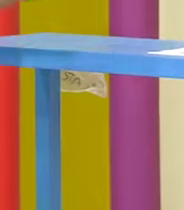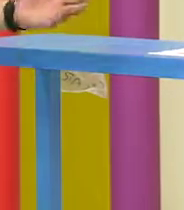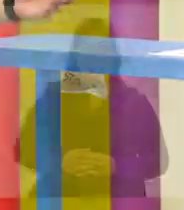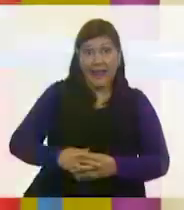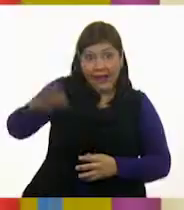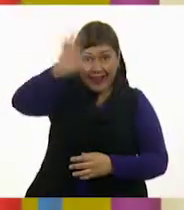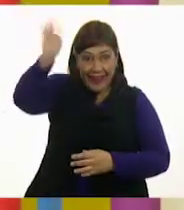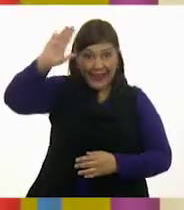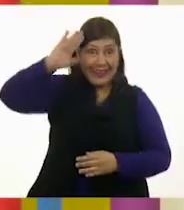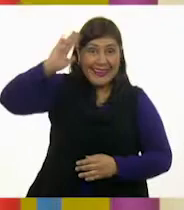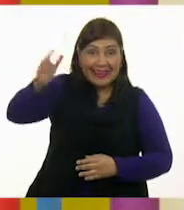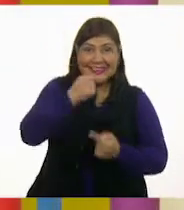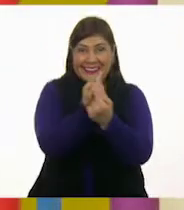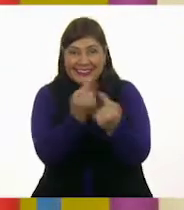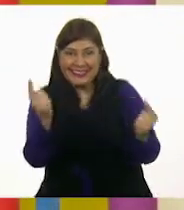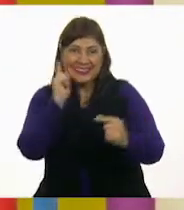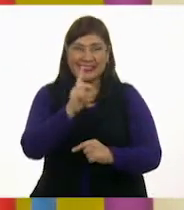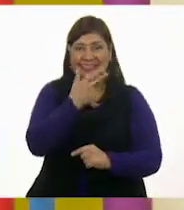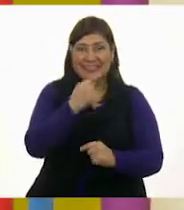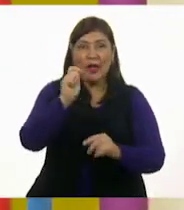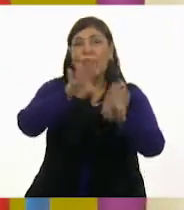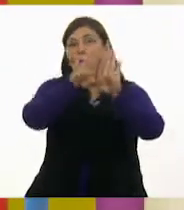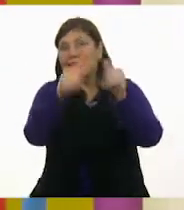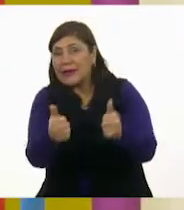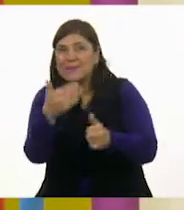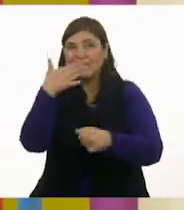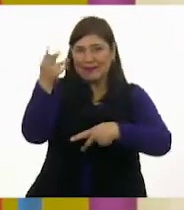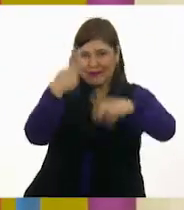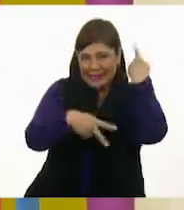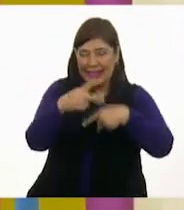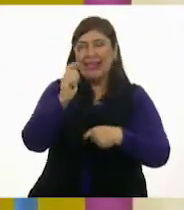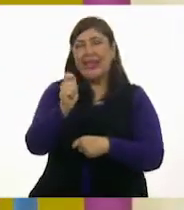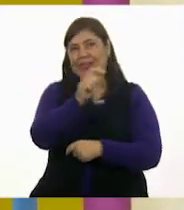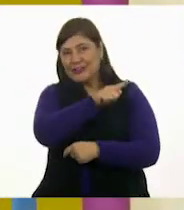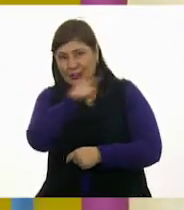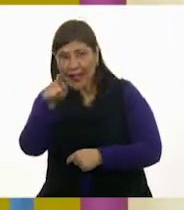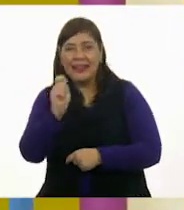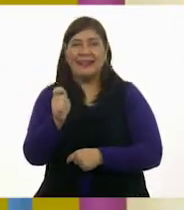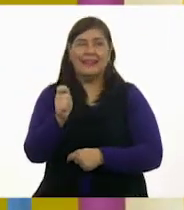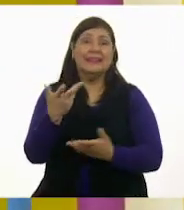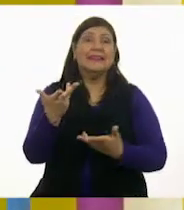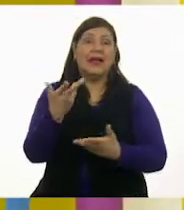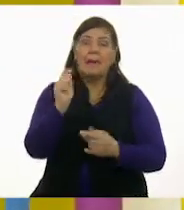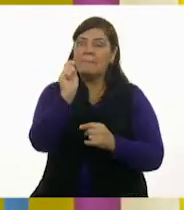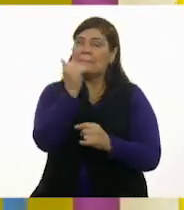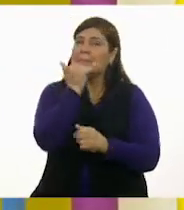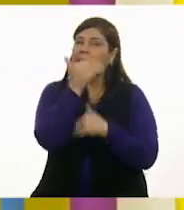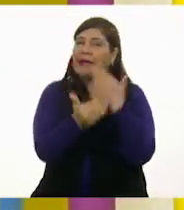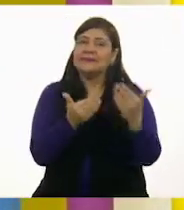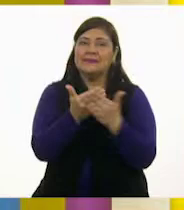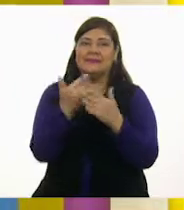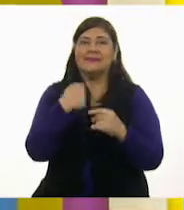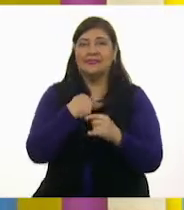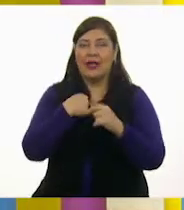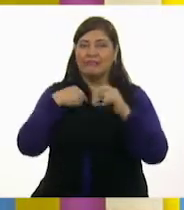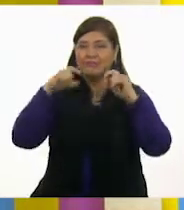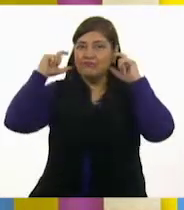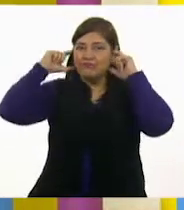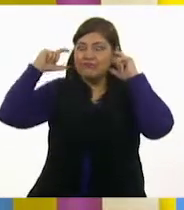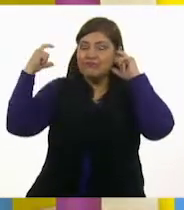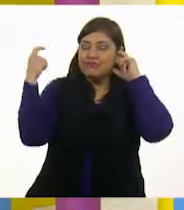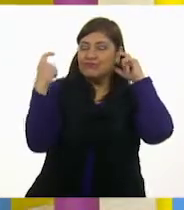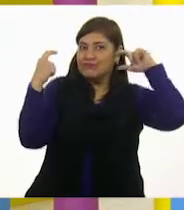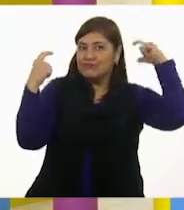Hola, niñas y niñas, ¿cómo están? Bienvenidas y bienvenidos. Oigan, permítanme quitarme mi cubrebocas, lo hago